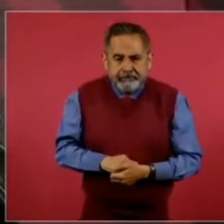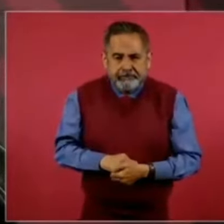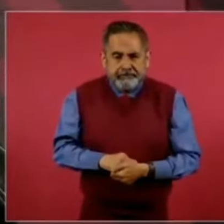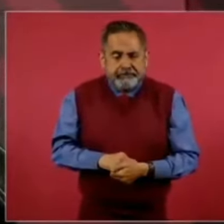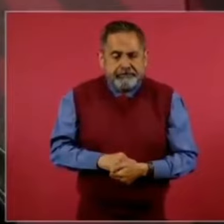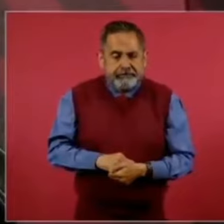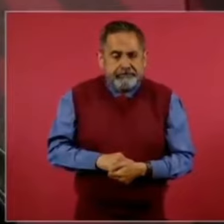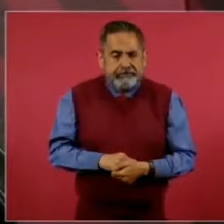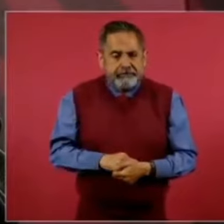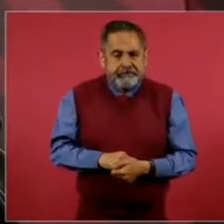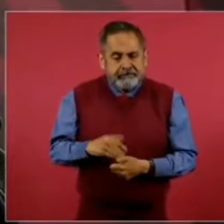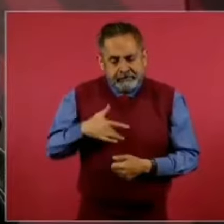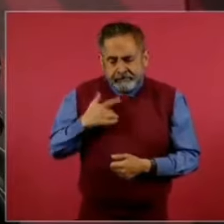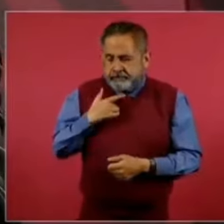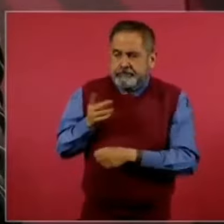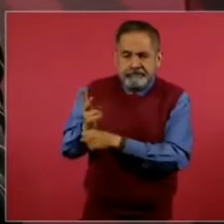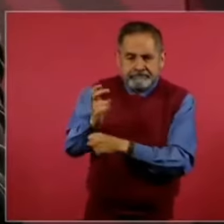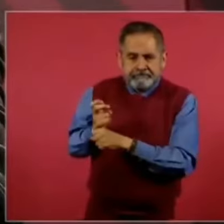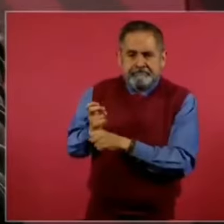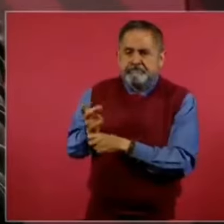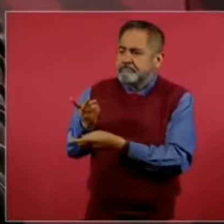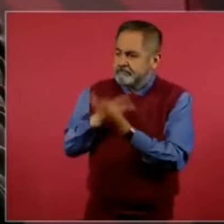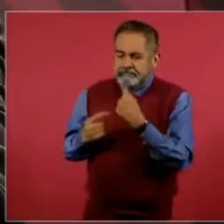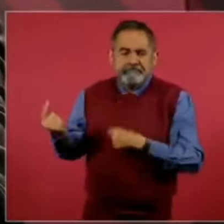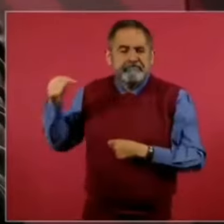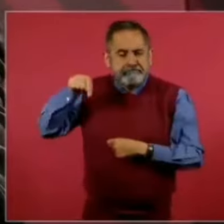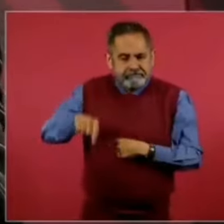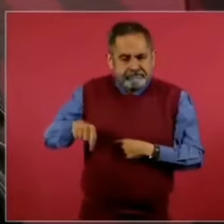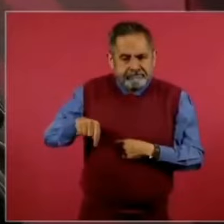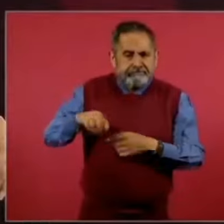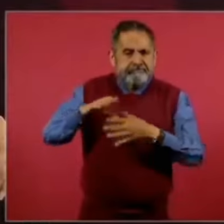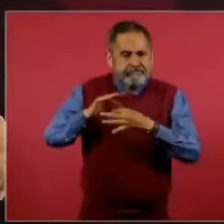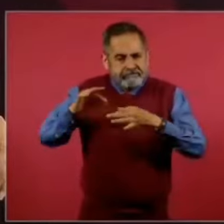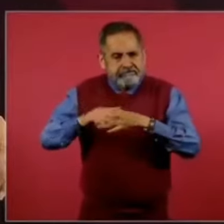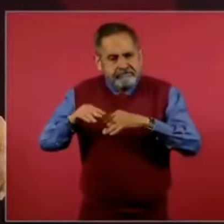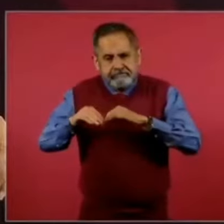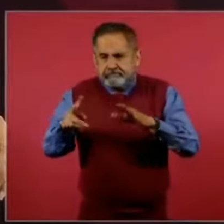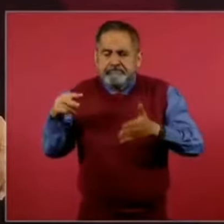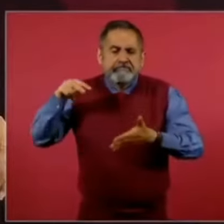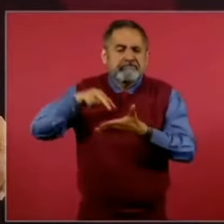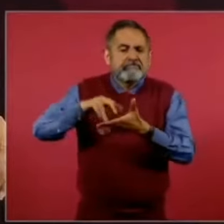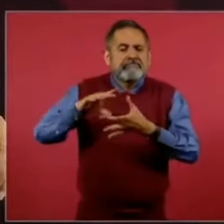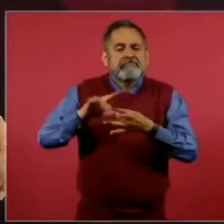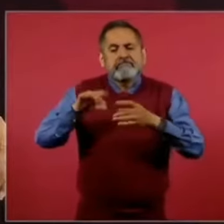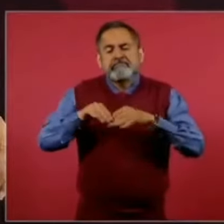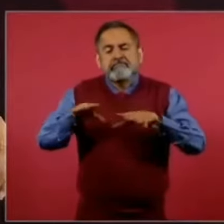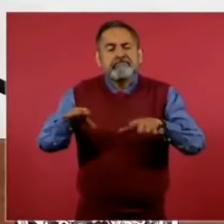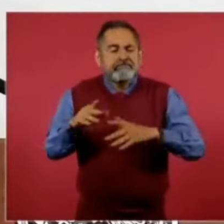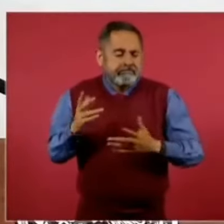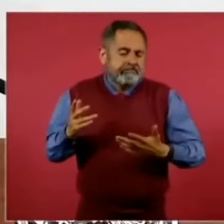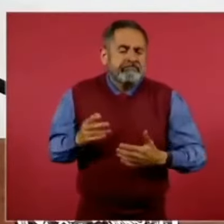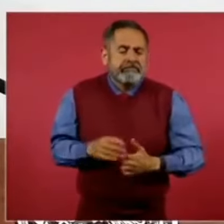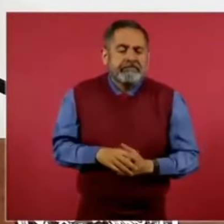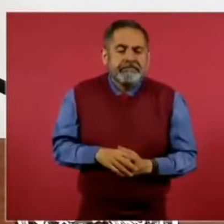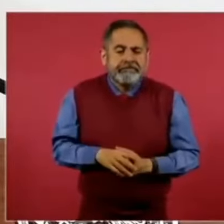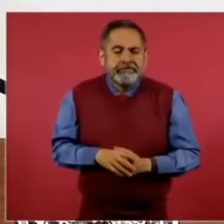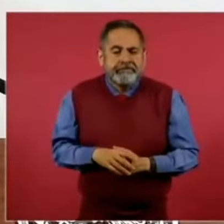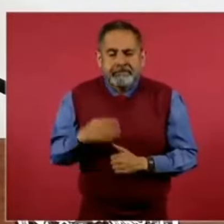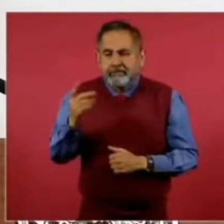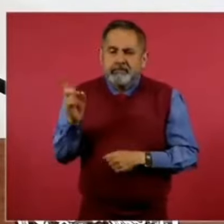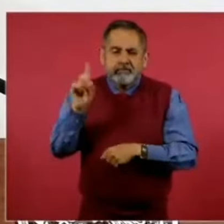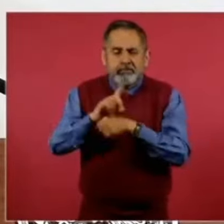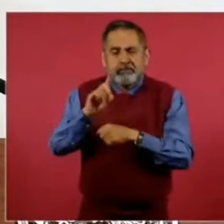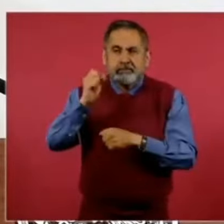estoy invitando a que venga una